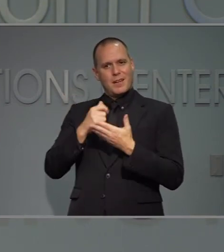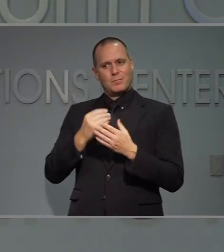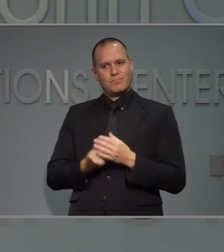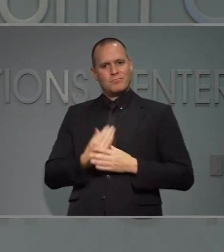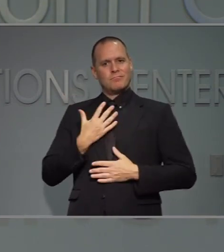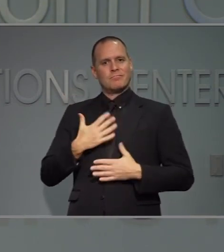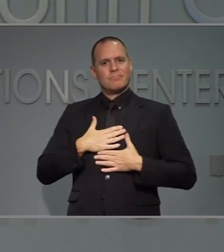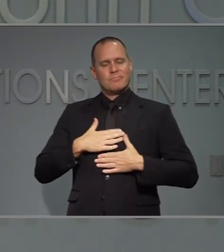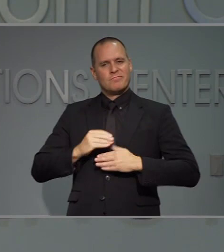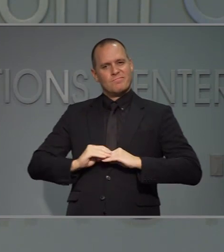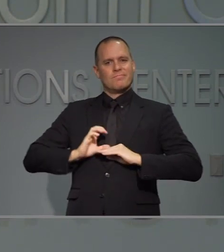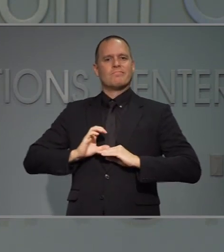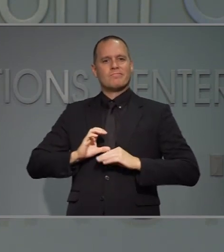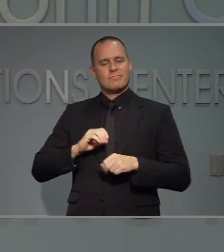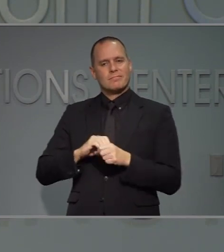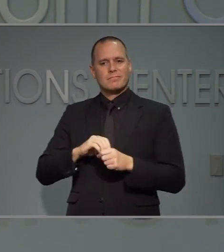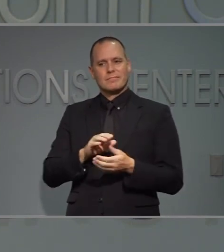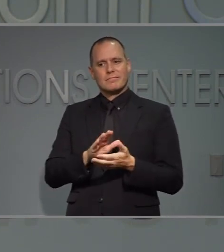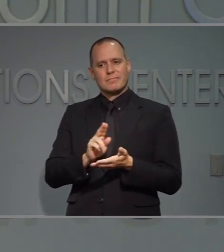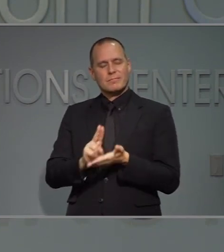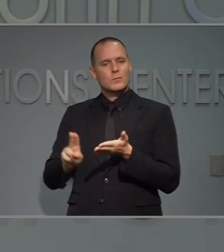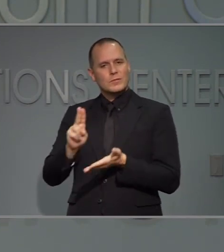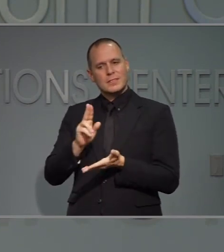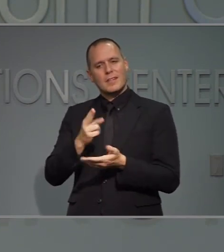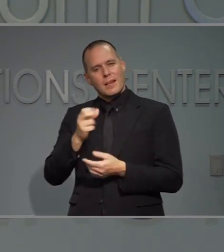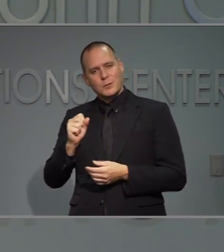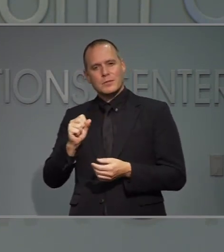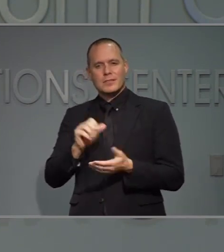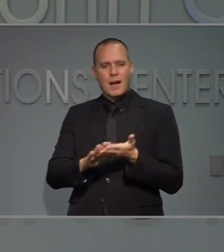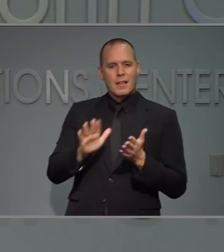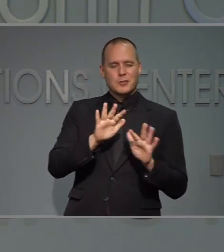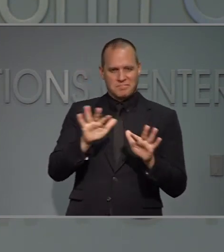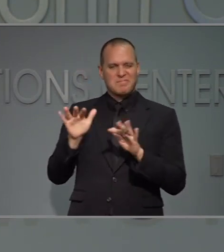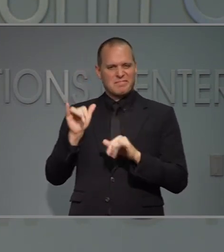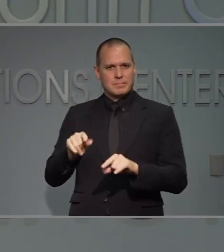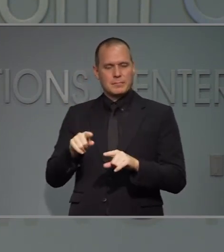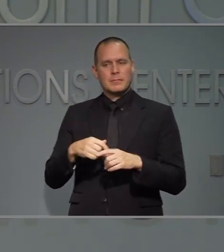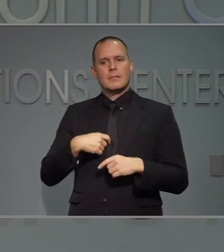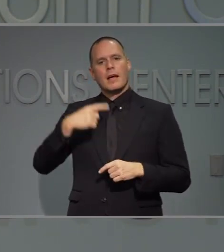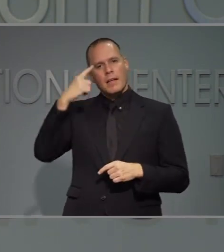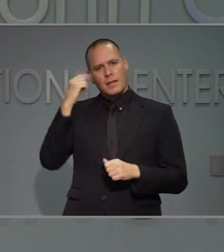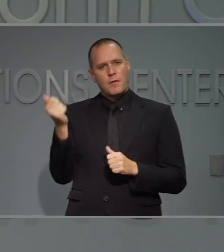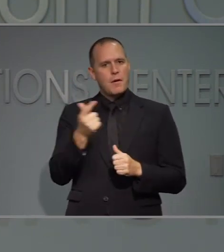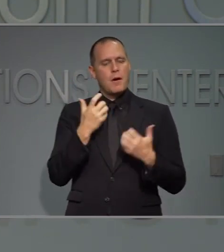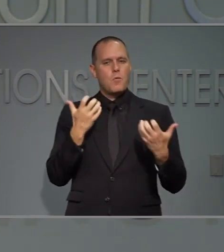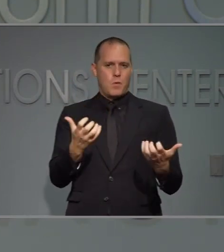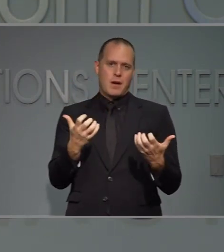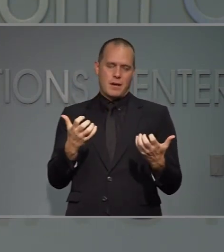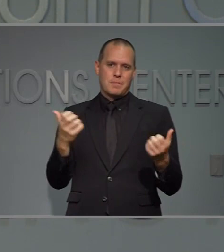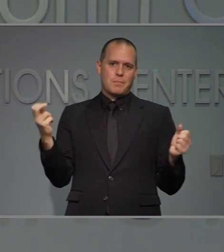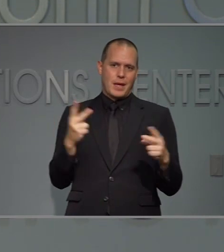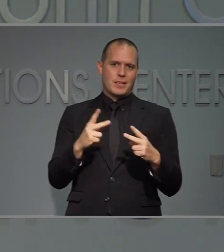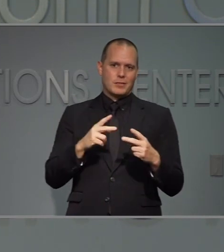Para los jóvenes y las personas que están en las universidades todos queremos regresar. Lo más pronto posible.